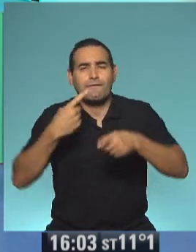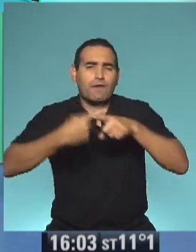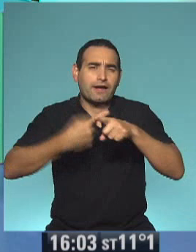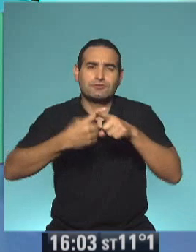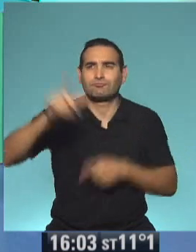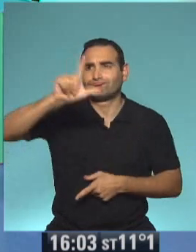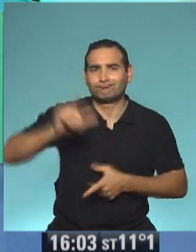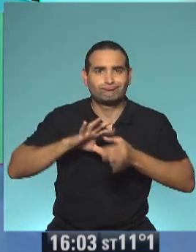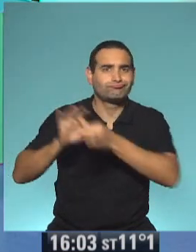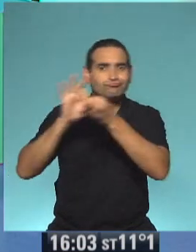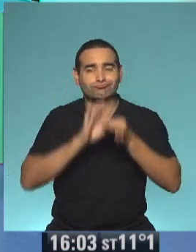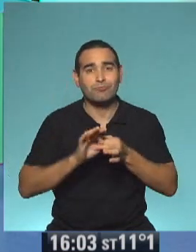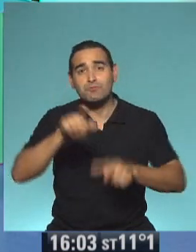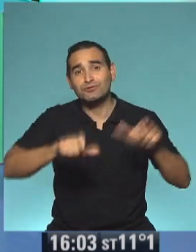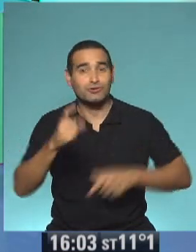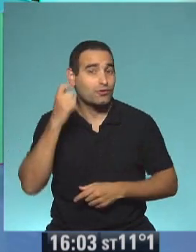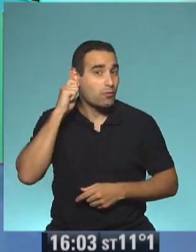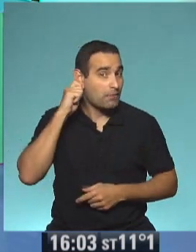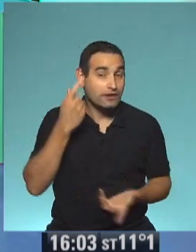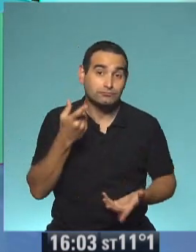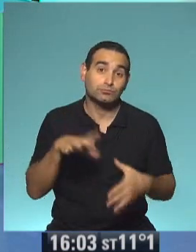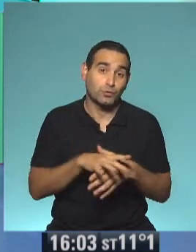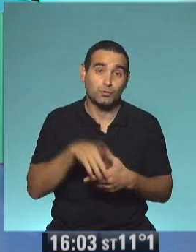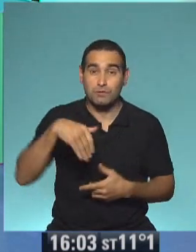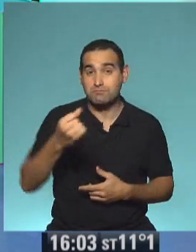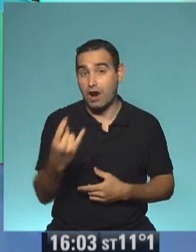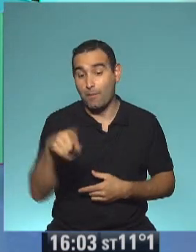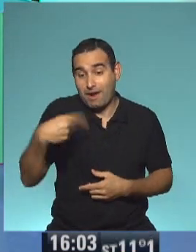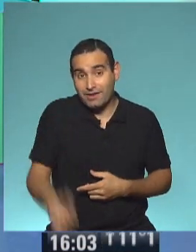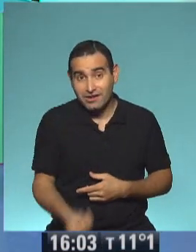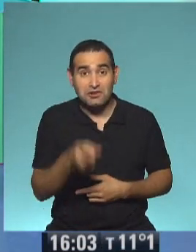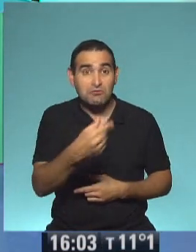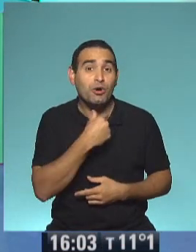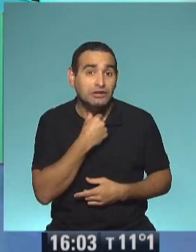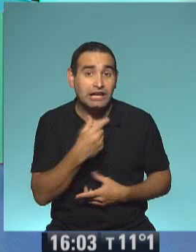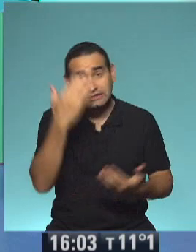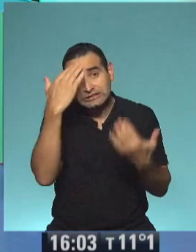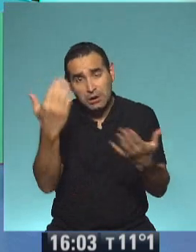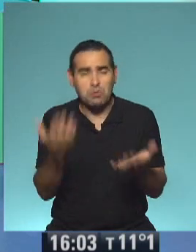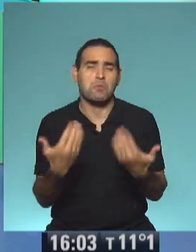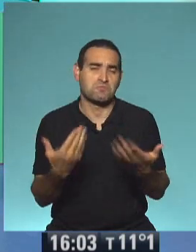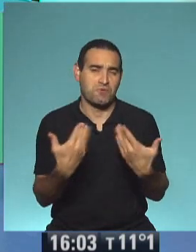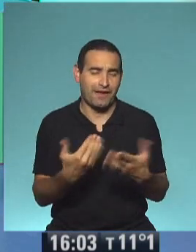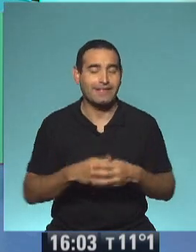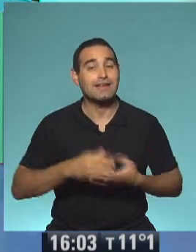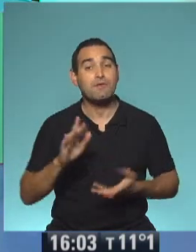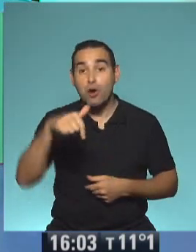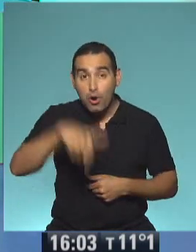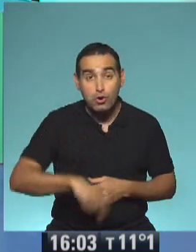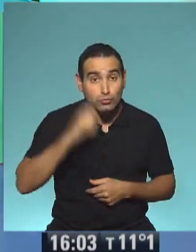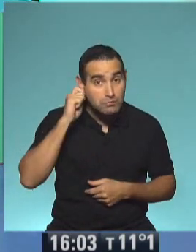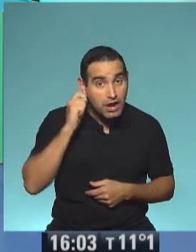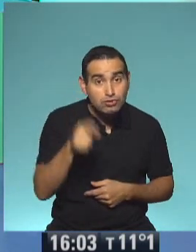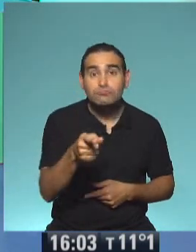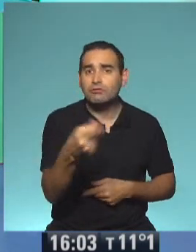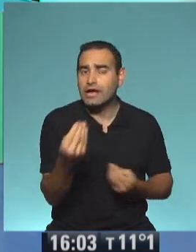a todo el país, aquellos que cumplen años. Como el caso de Mauri es mañana, si quieren mandarle saluditos, lo pueden hacer. Pero si hoy es su cumpleaños,